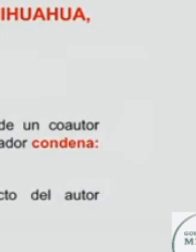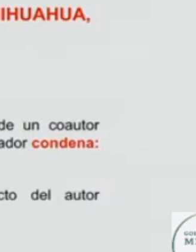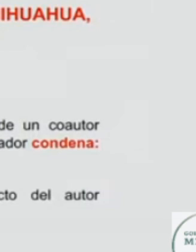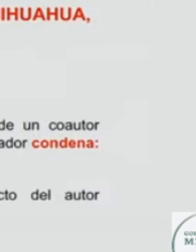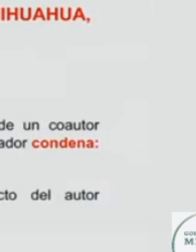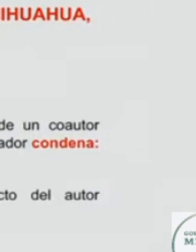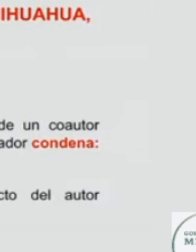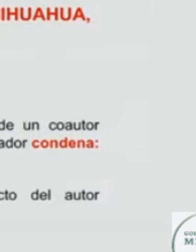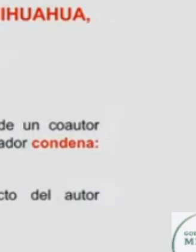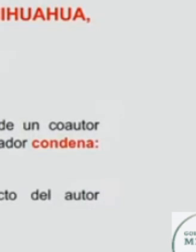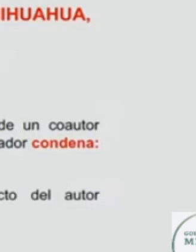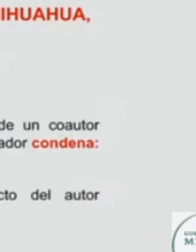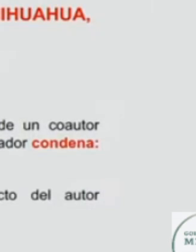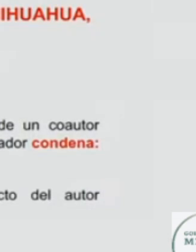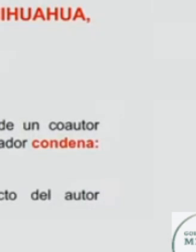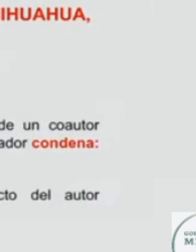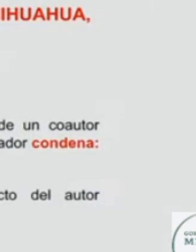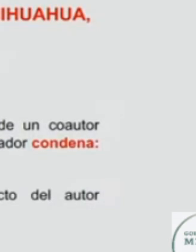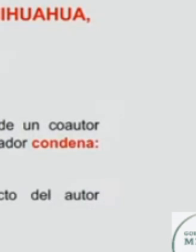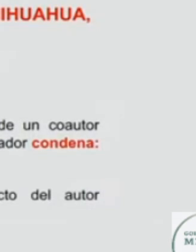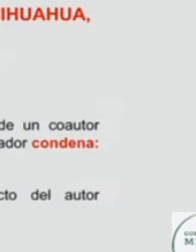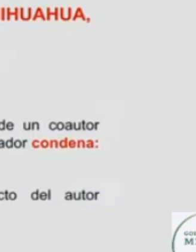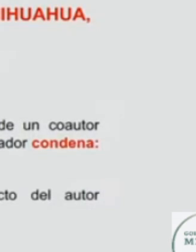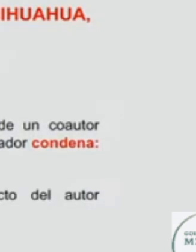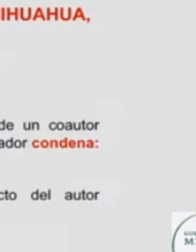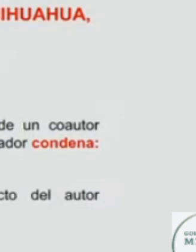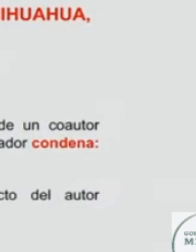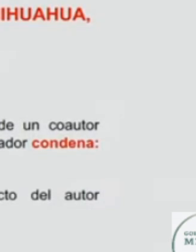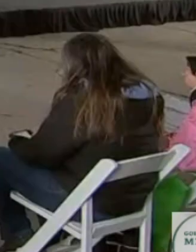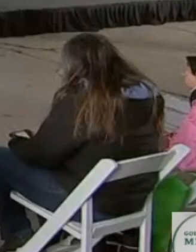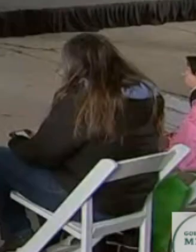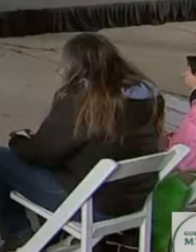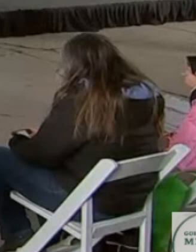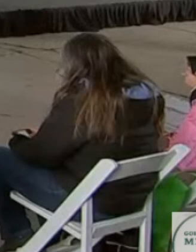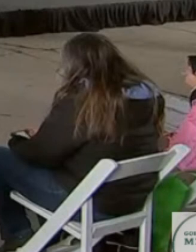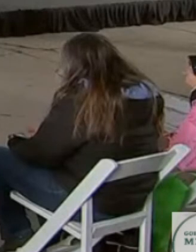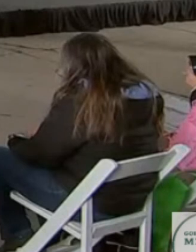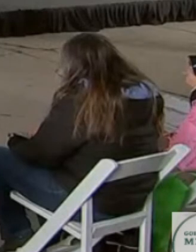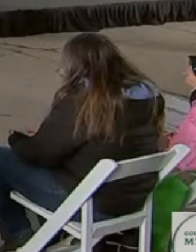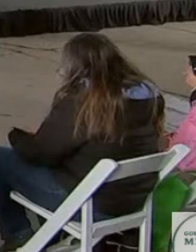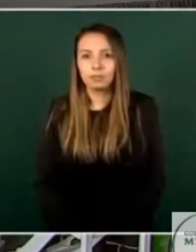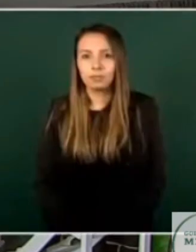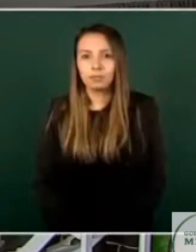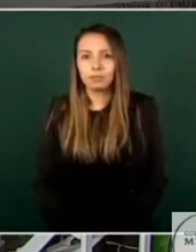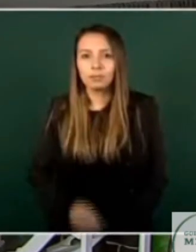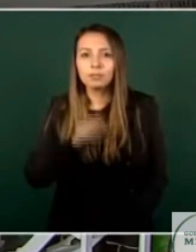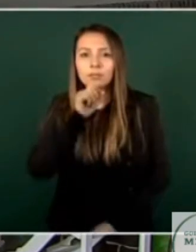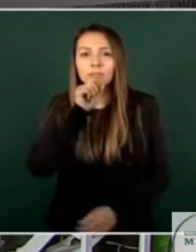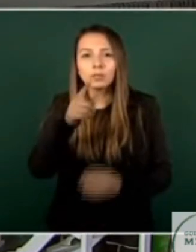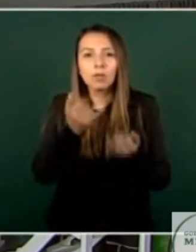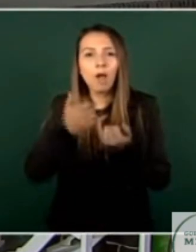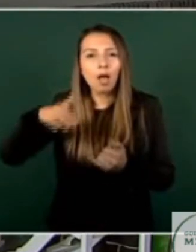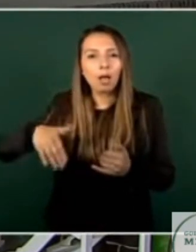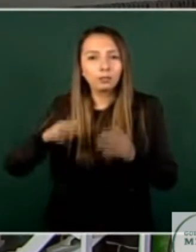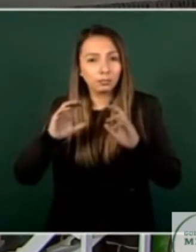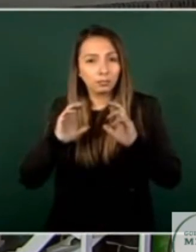de prisión igual que en el caso de Chiapas que comentábamos hace unos momentos también